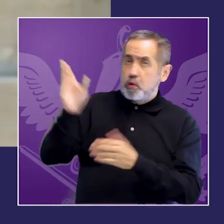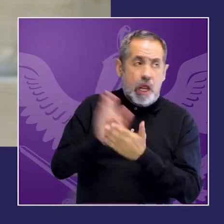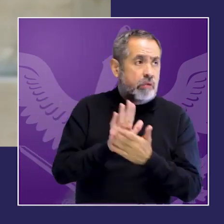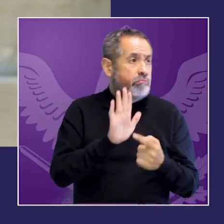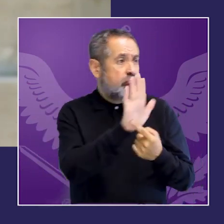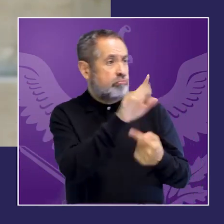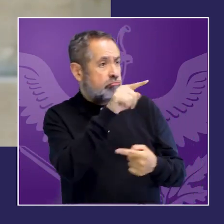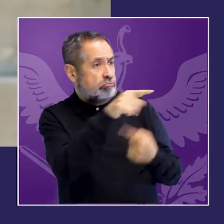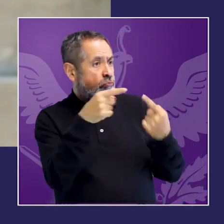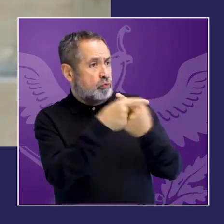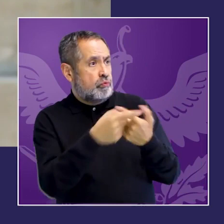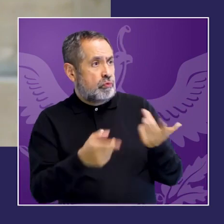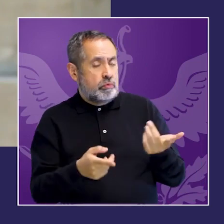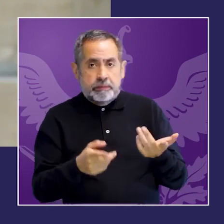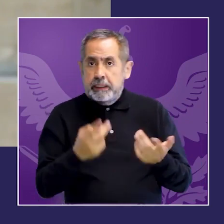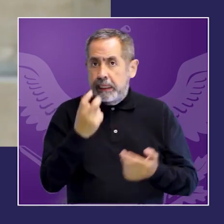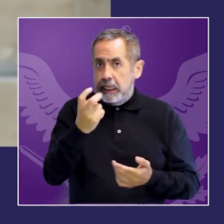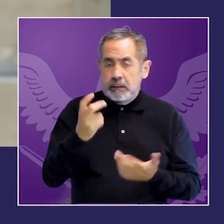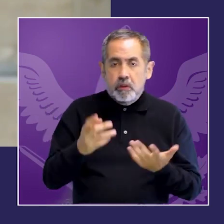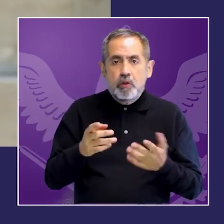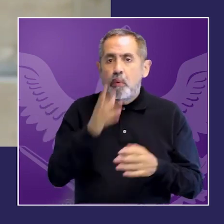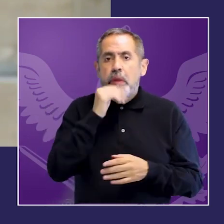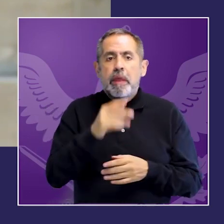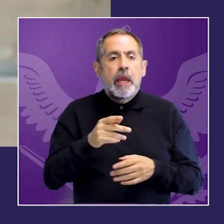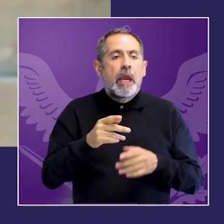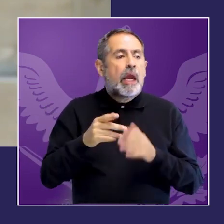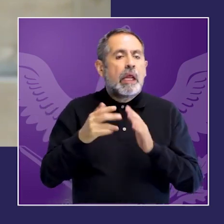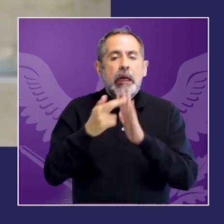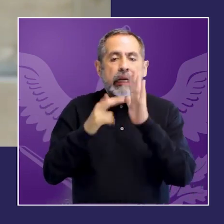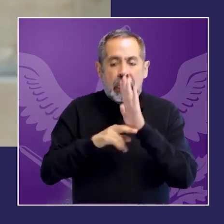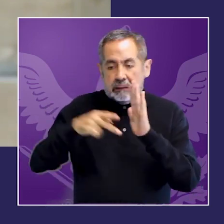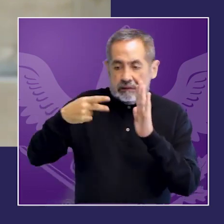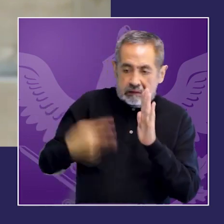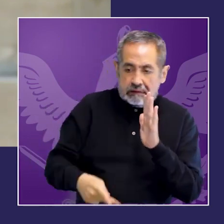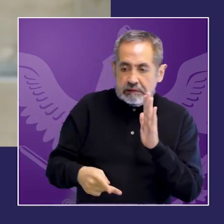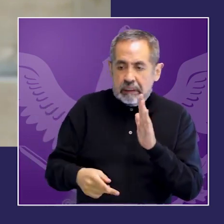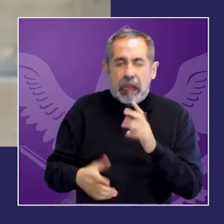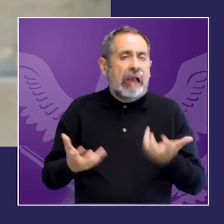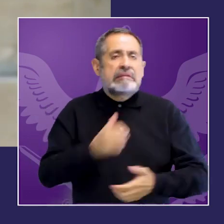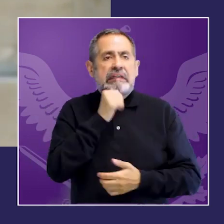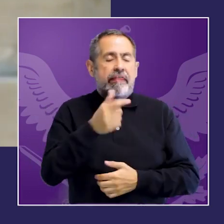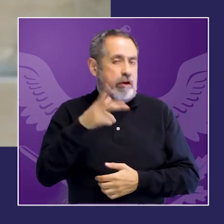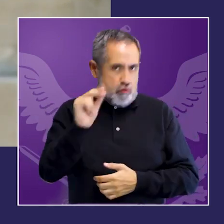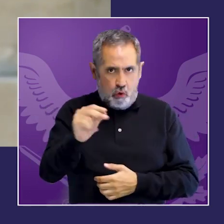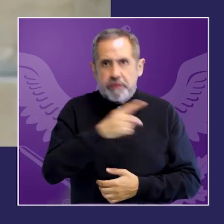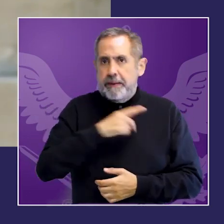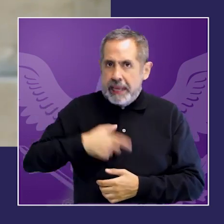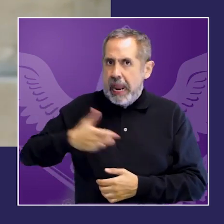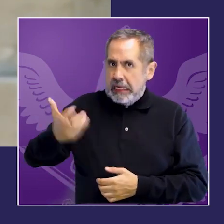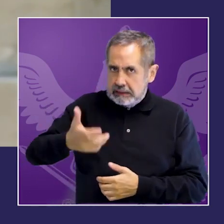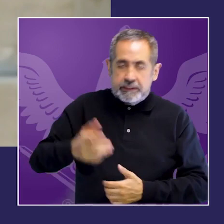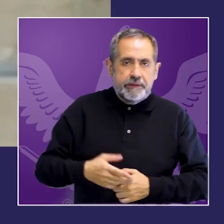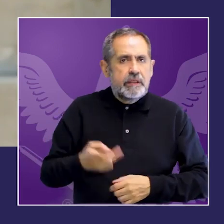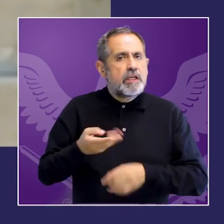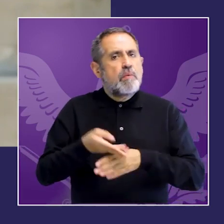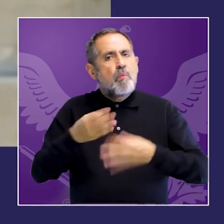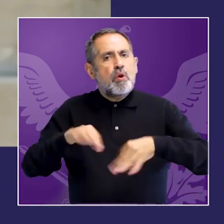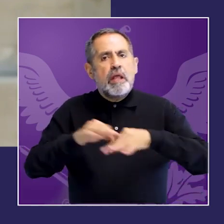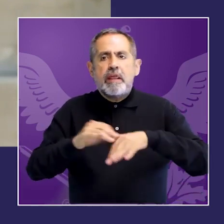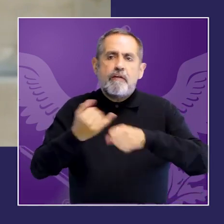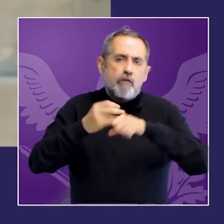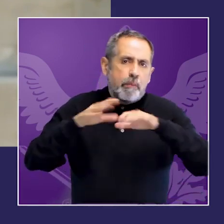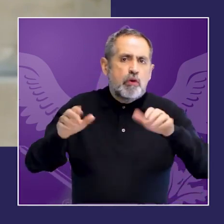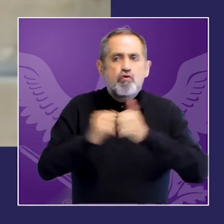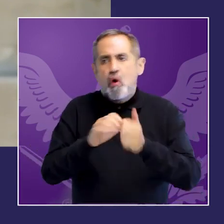para eso la producción de información pública de calidad y acceso abierto es fundamental para facilitar esos procesos de